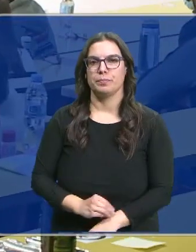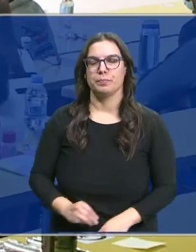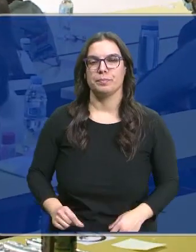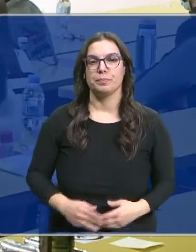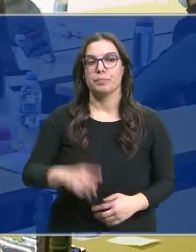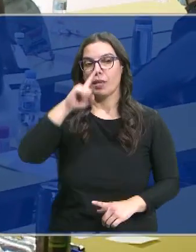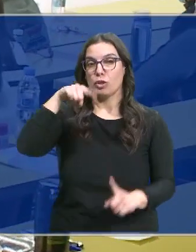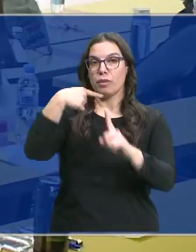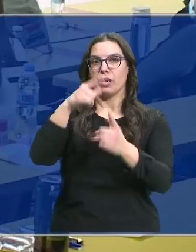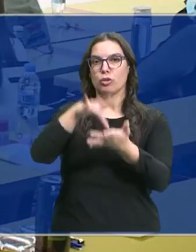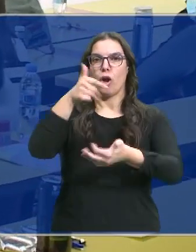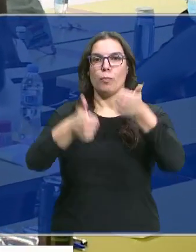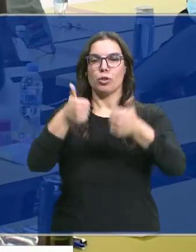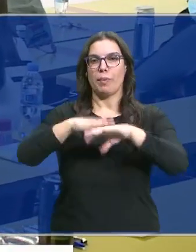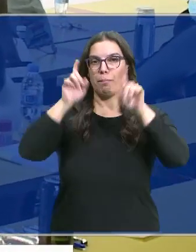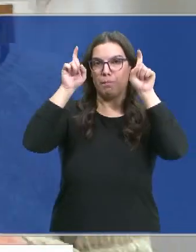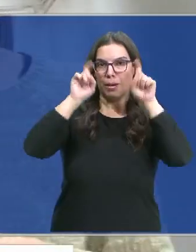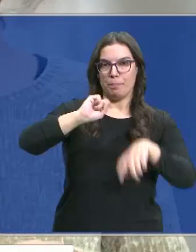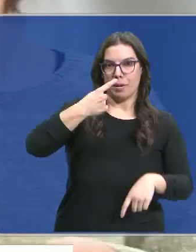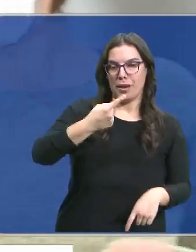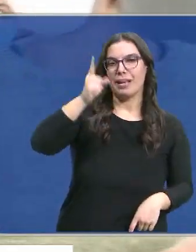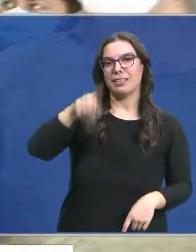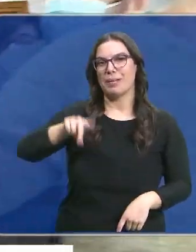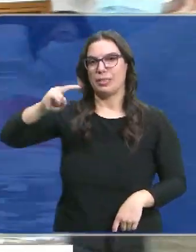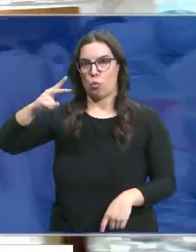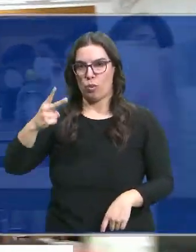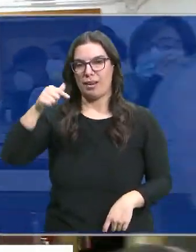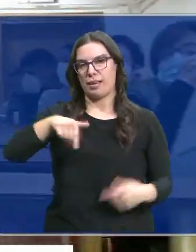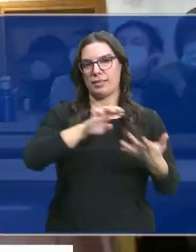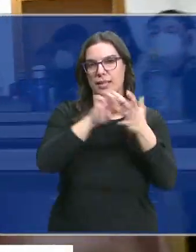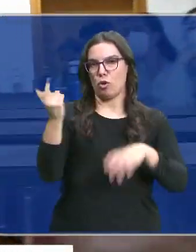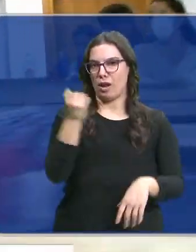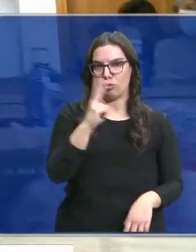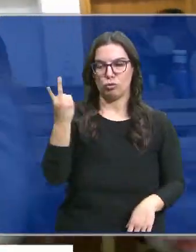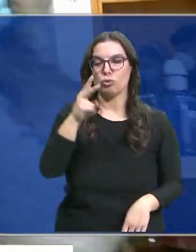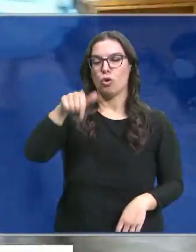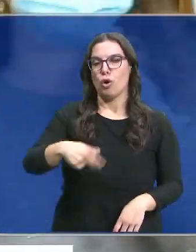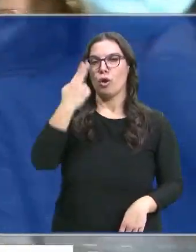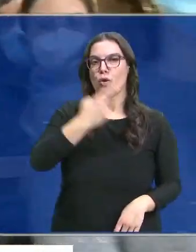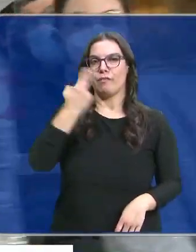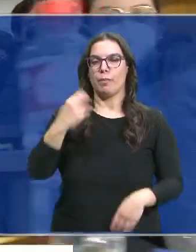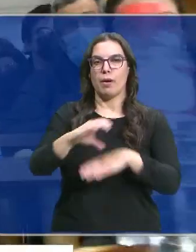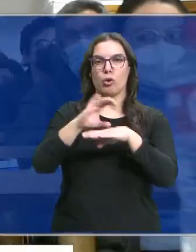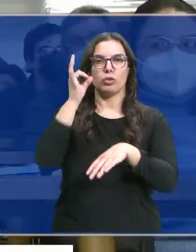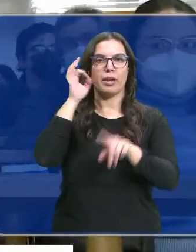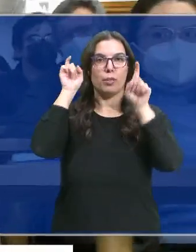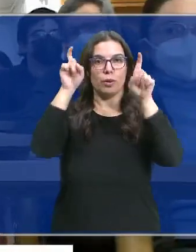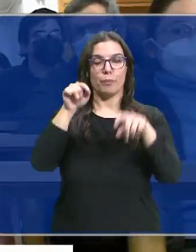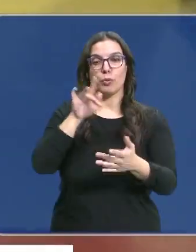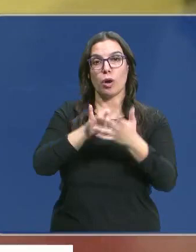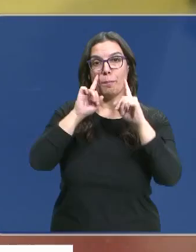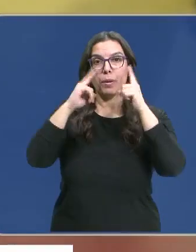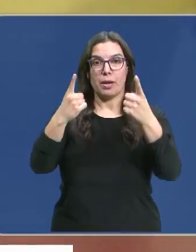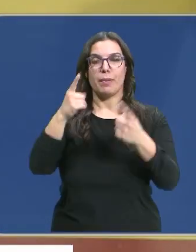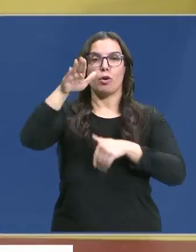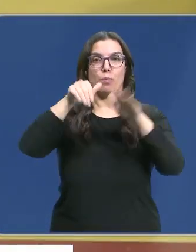El próximo año habrá oposiciones para maestros y también para profesores de secundaria en Castilla y León. Lo ha confirmado hoy la consejera de Educación. Es la primera vez